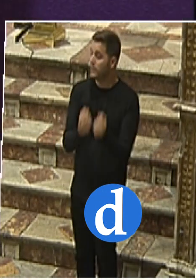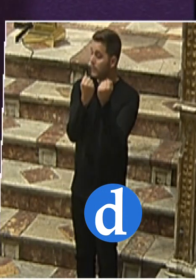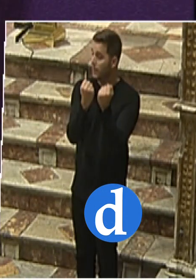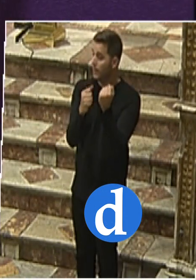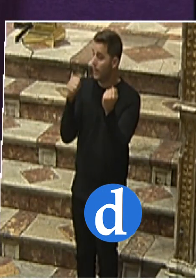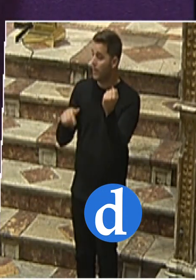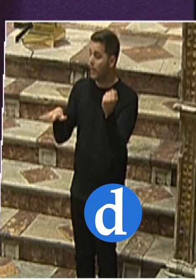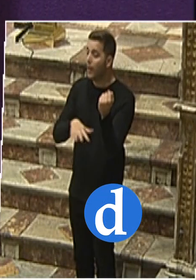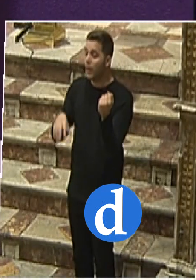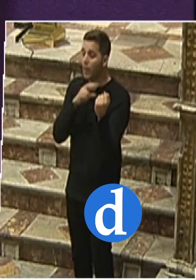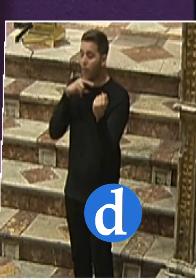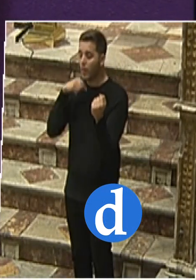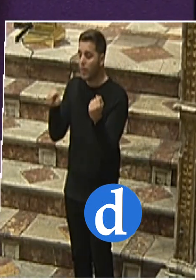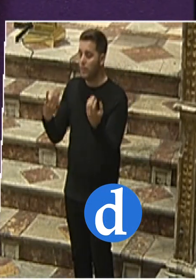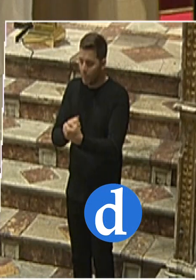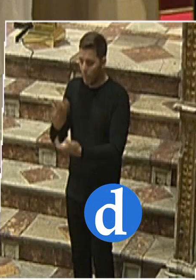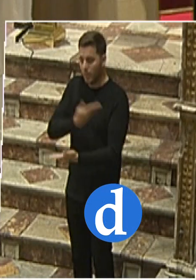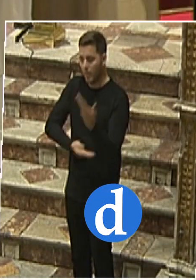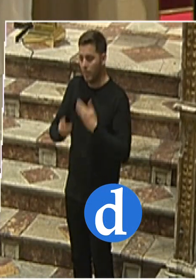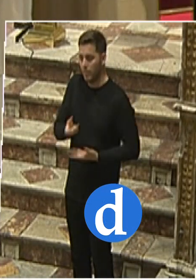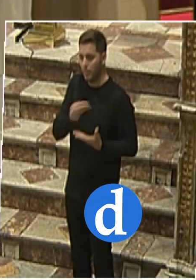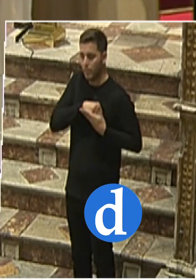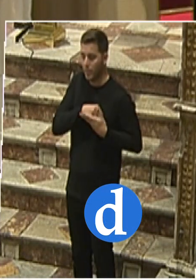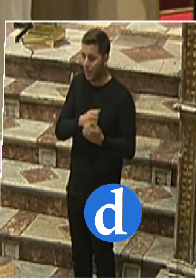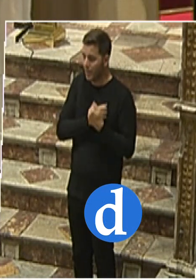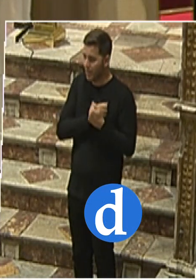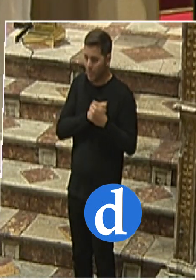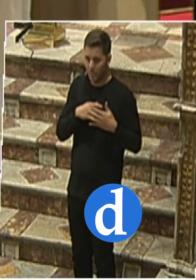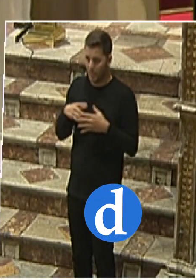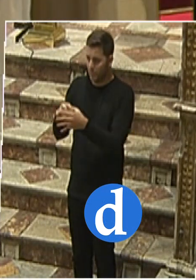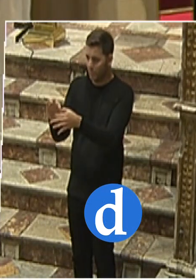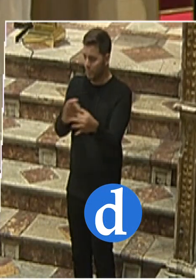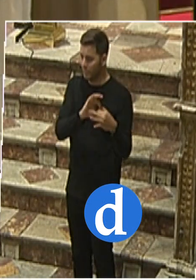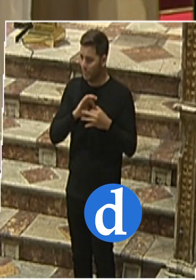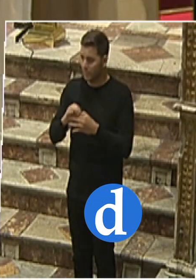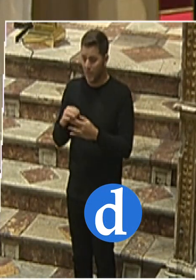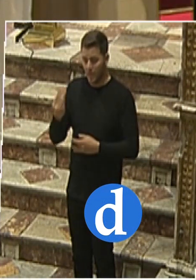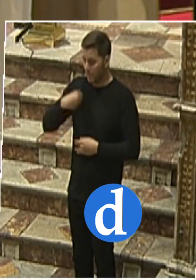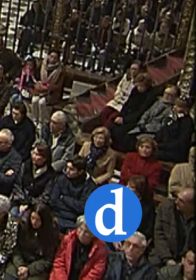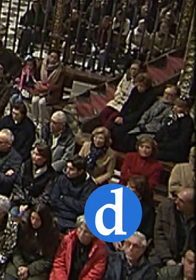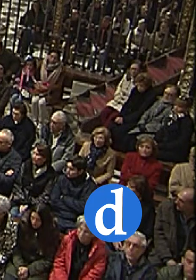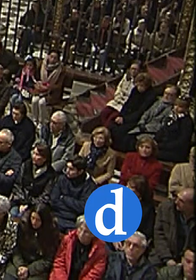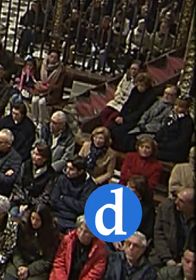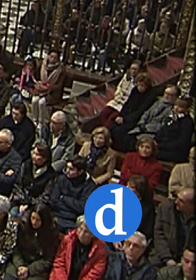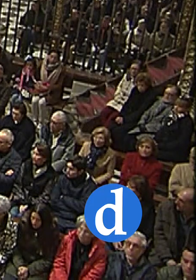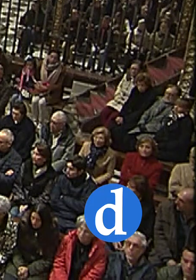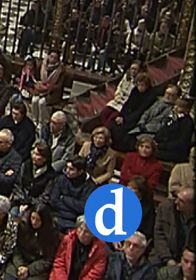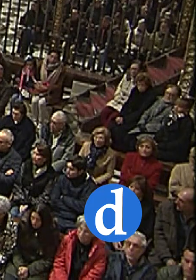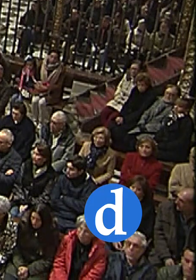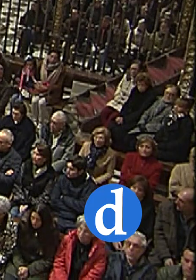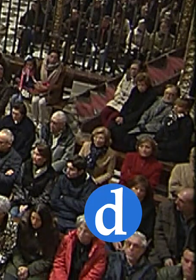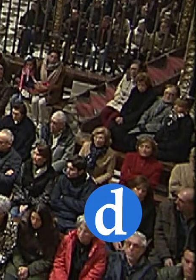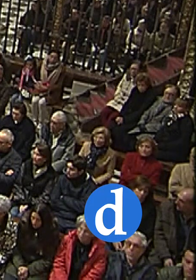Santa Misa en la Catedral Primada de este primer domingo de Adviento. En su homilia, Don Braulio Rodríguez afirmó que en sus rostros se